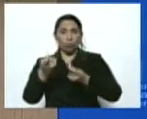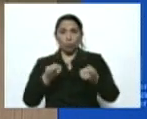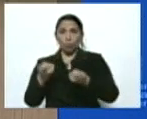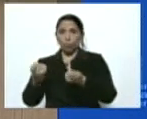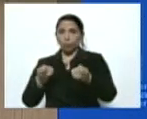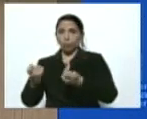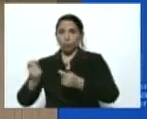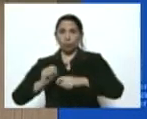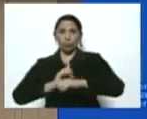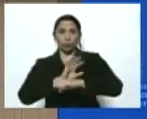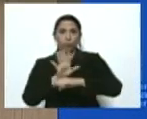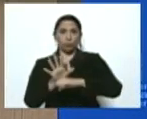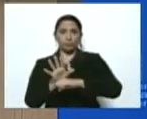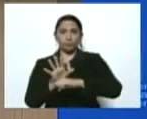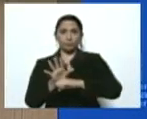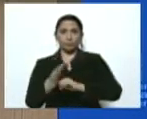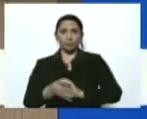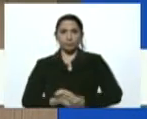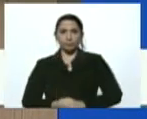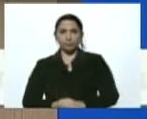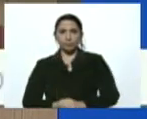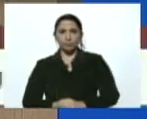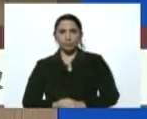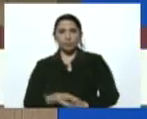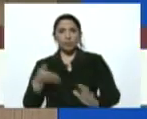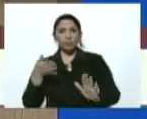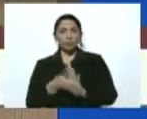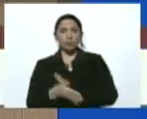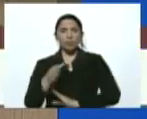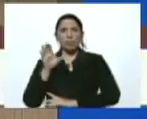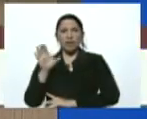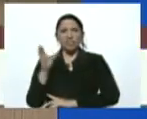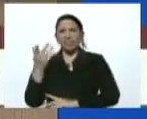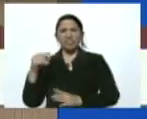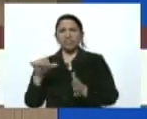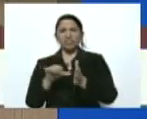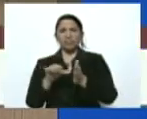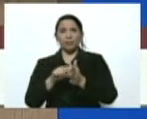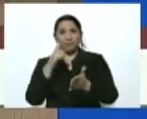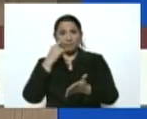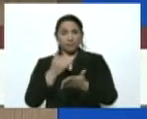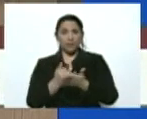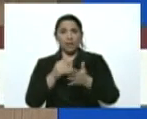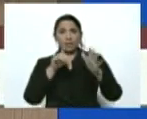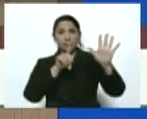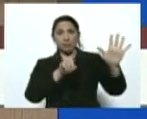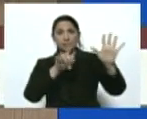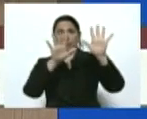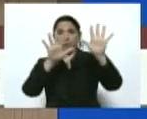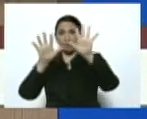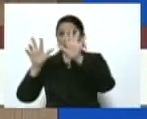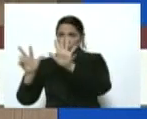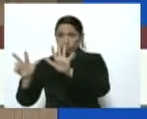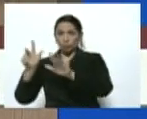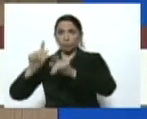del COVID-19. Sobre el país de origen, fíjense, de los 618 casos,